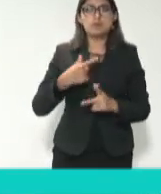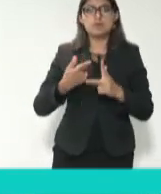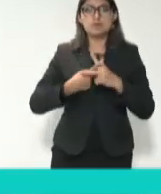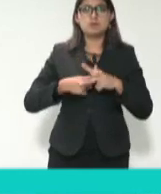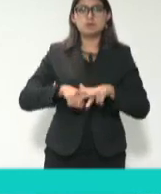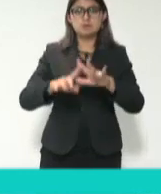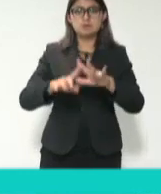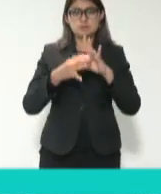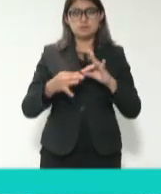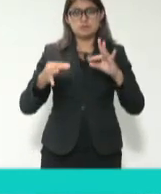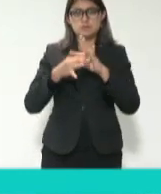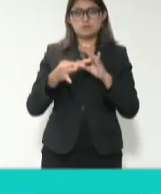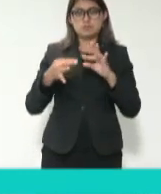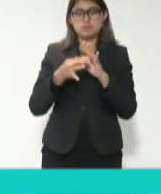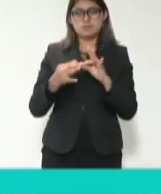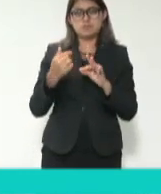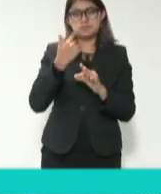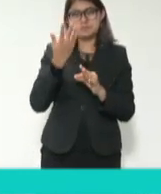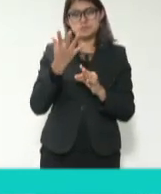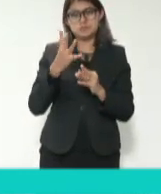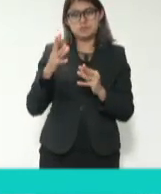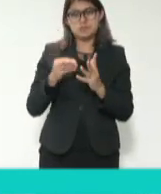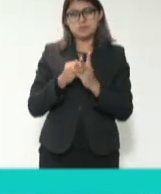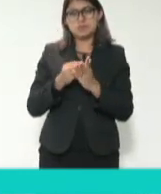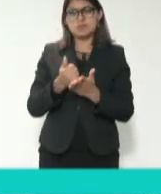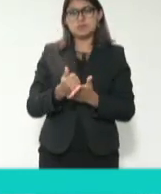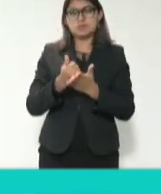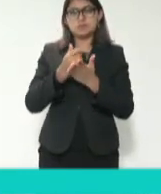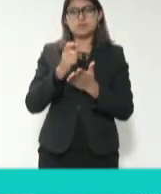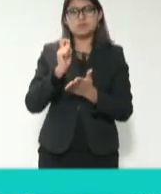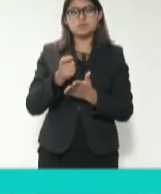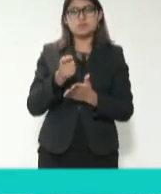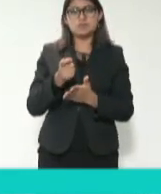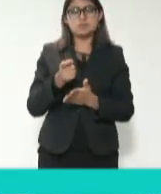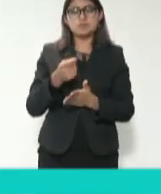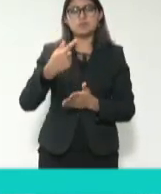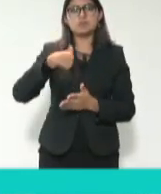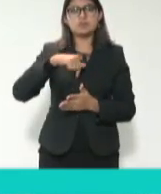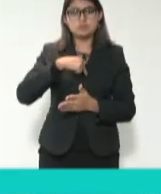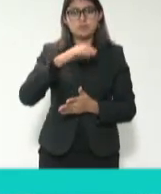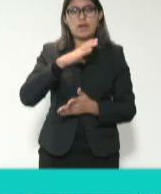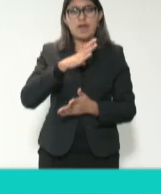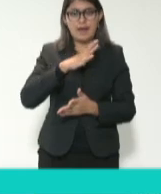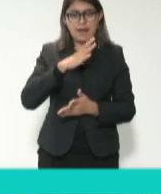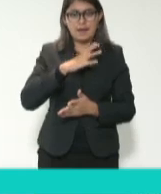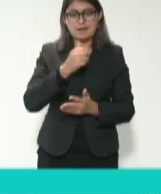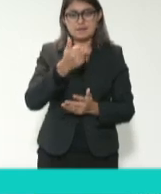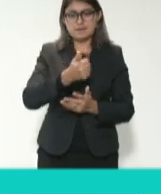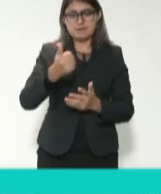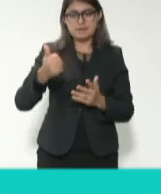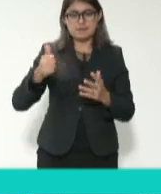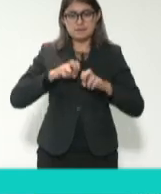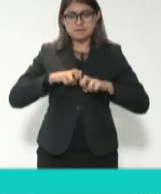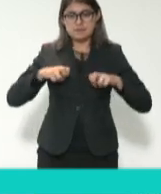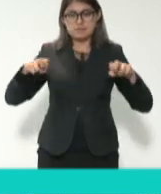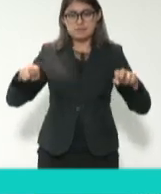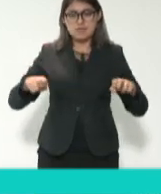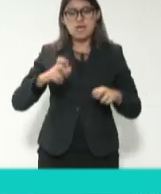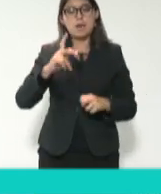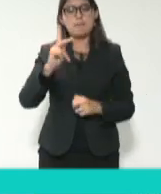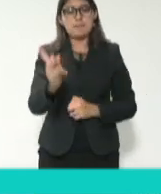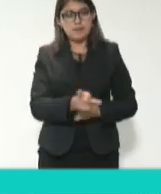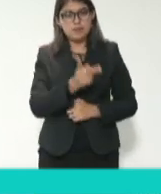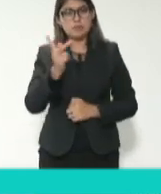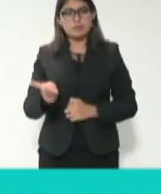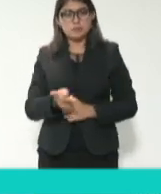complementaria a este panel, nosotros hemos formulado a los panelistas algunas preguntas